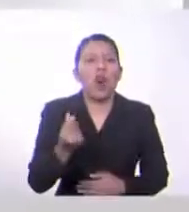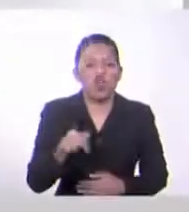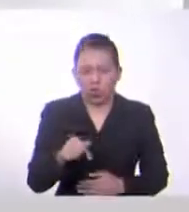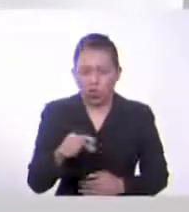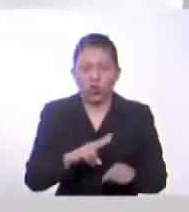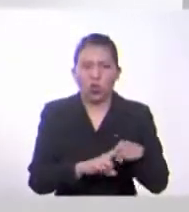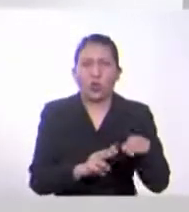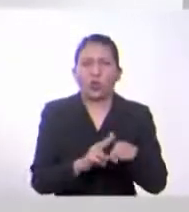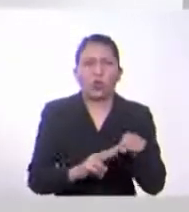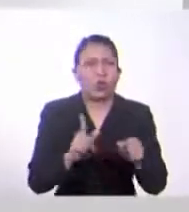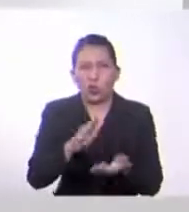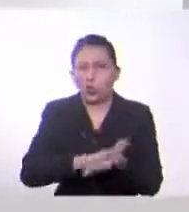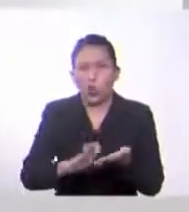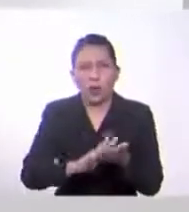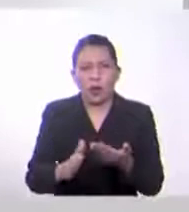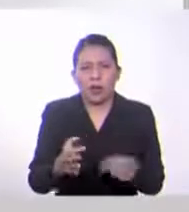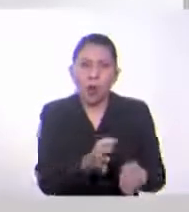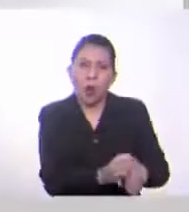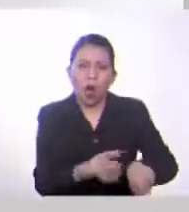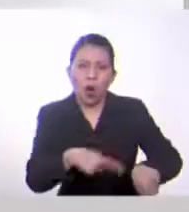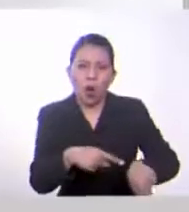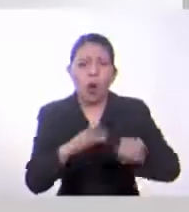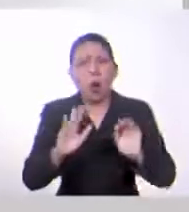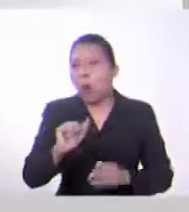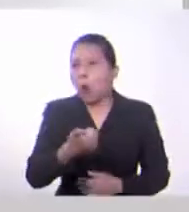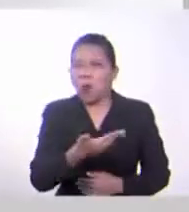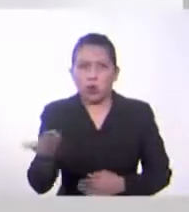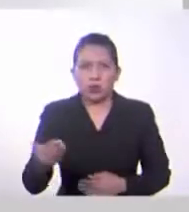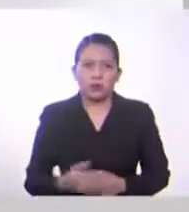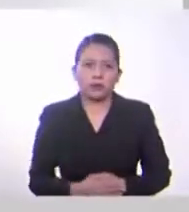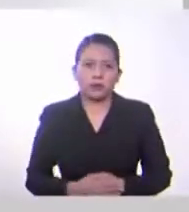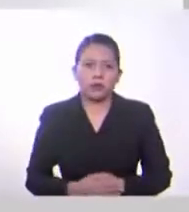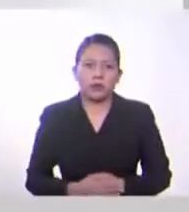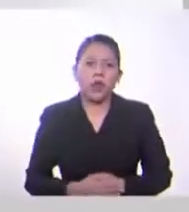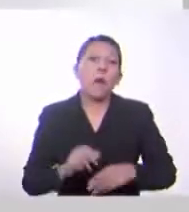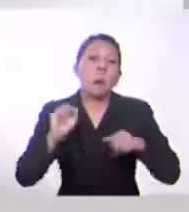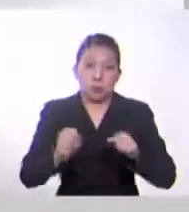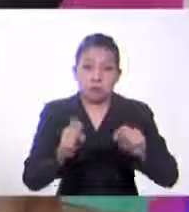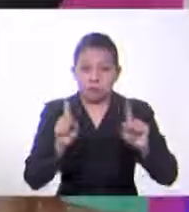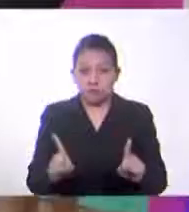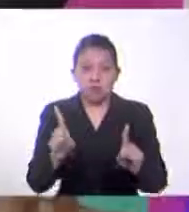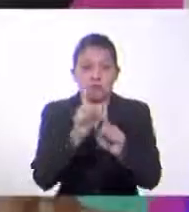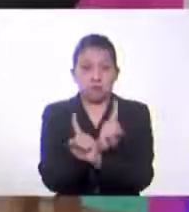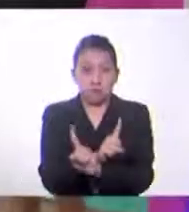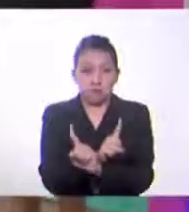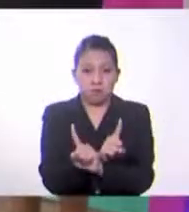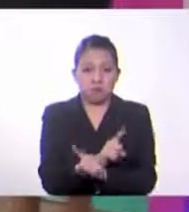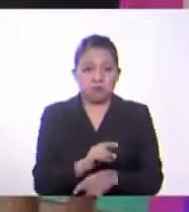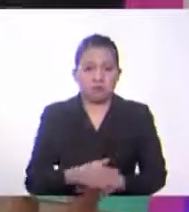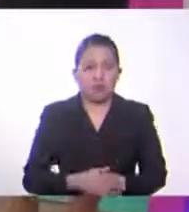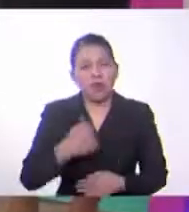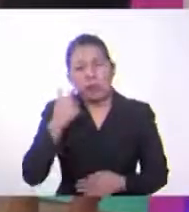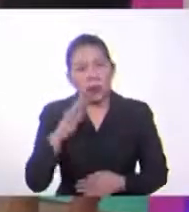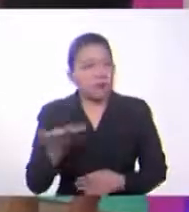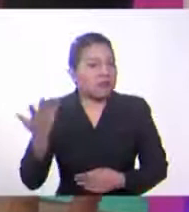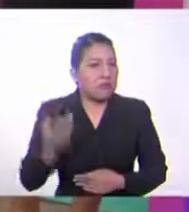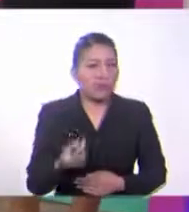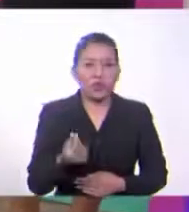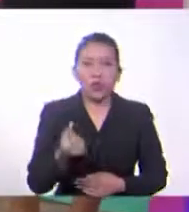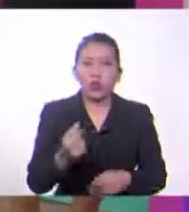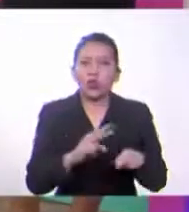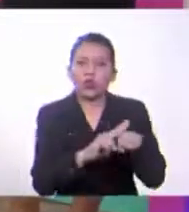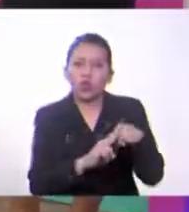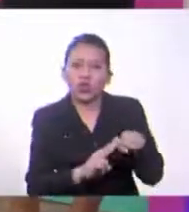costó cada uno de nuestros relojes. Pero también podemos hacerlo al revés. ¿Sí? Ajá. Es decir, por cada cantidad de dólares,